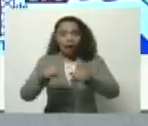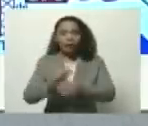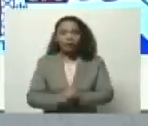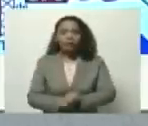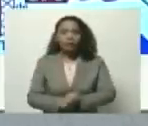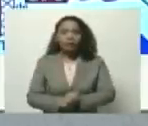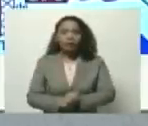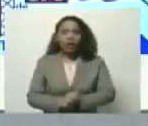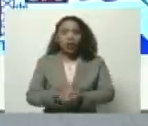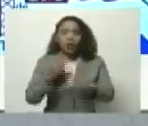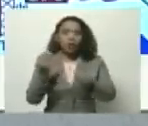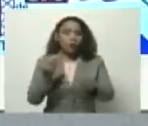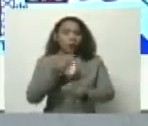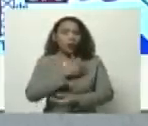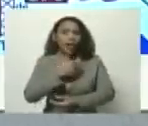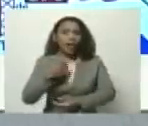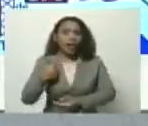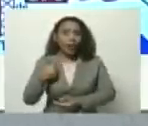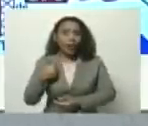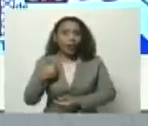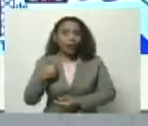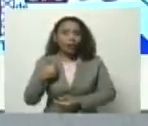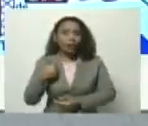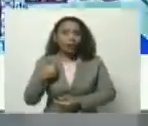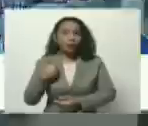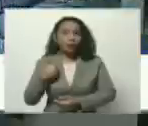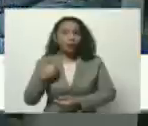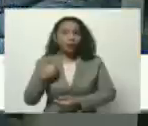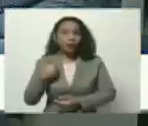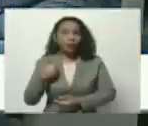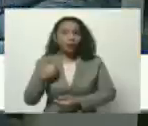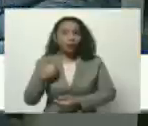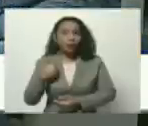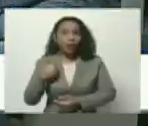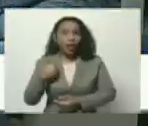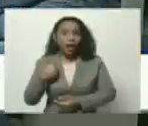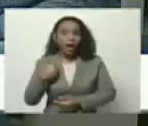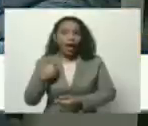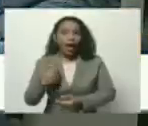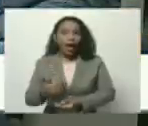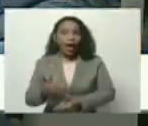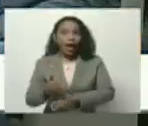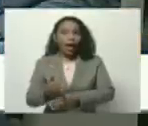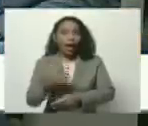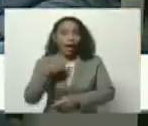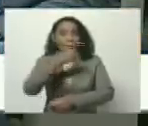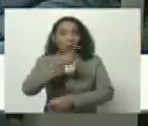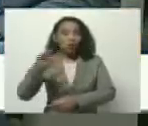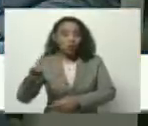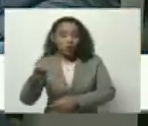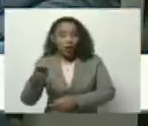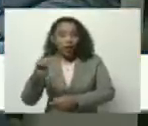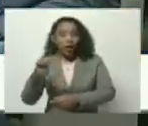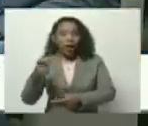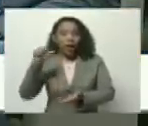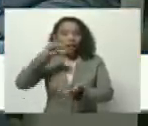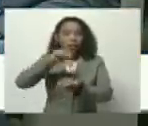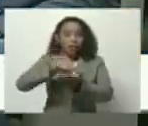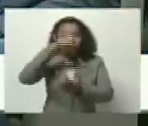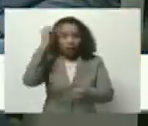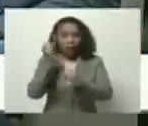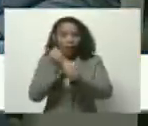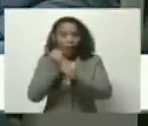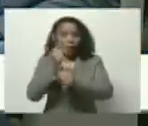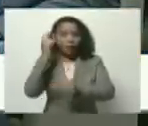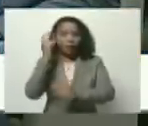querido Will, transmite a través de tu persona a la Central Bolivariana de Trabajadores y como han sido